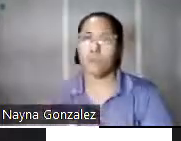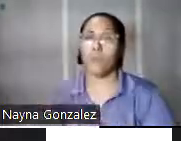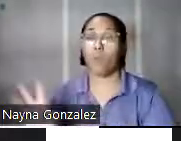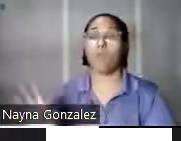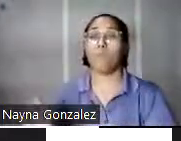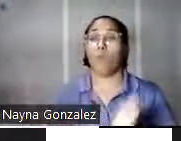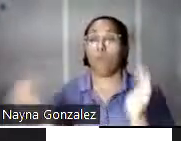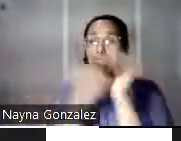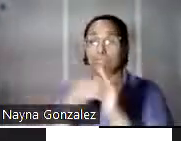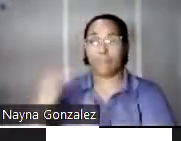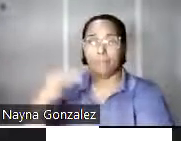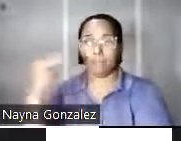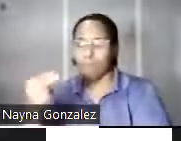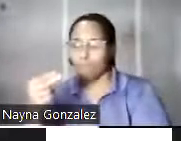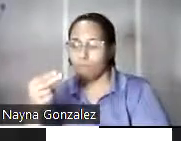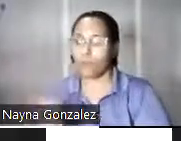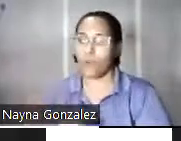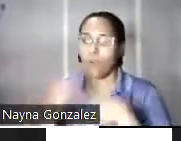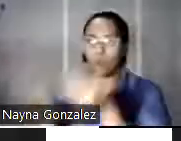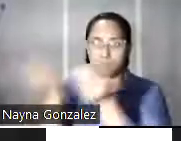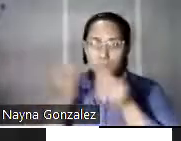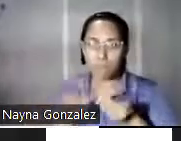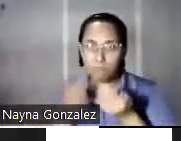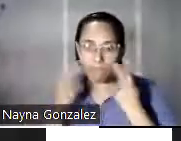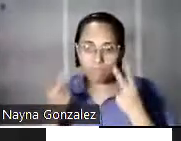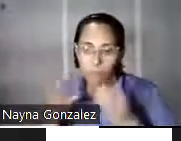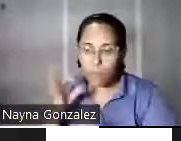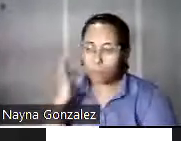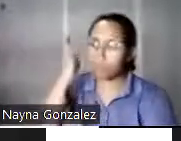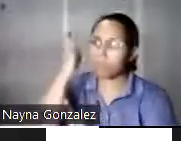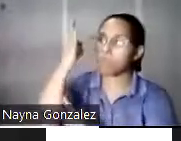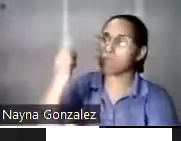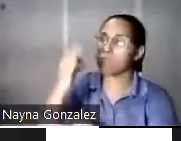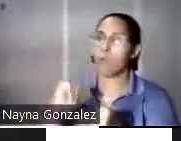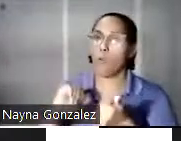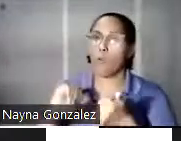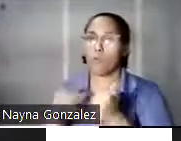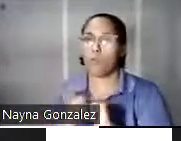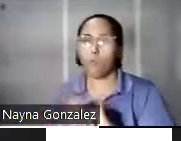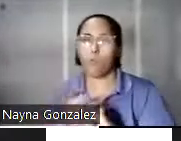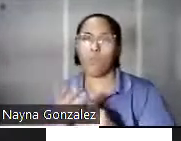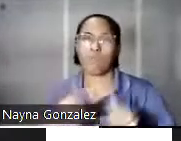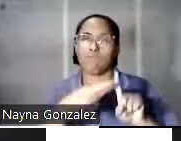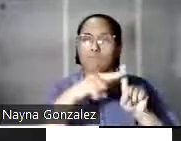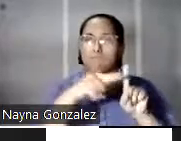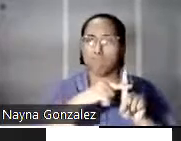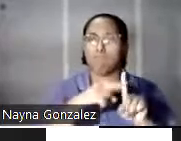nos da pistas que pueden llevarnos a ver el futuro con un optimismo moderado.